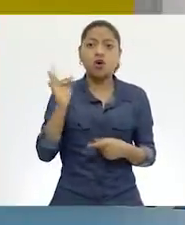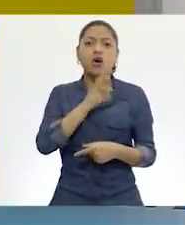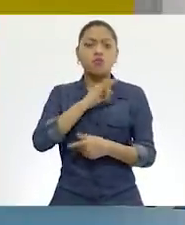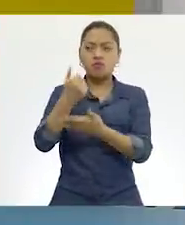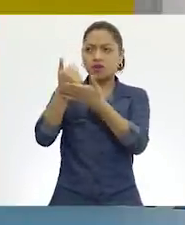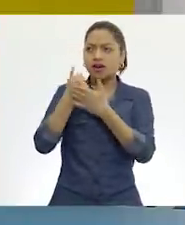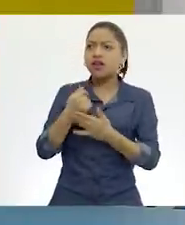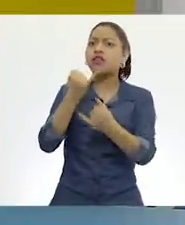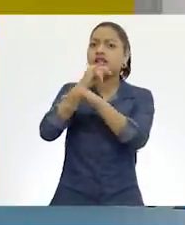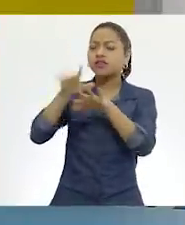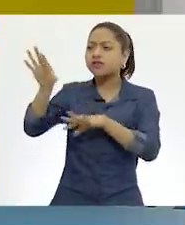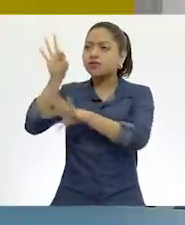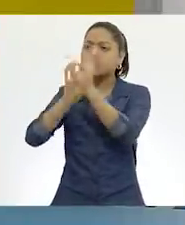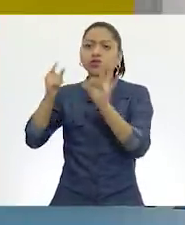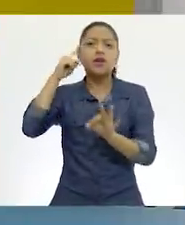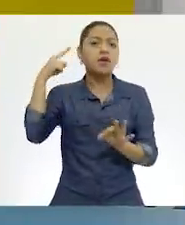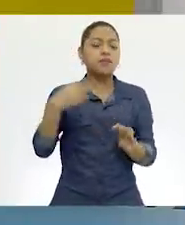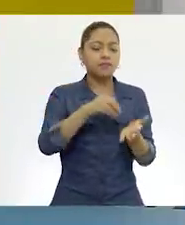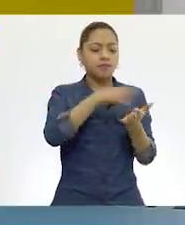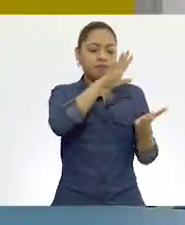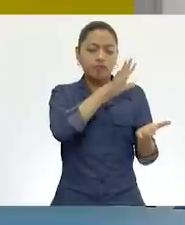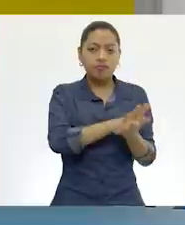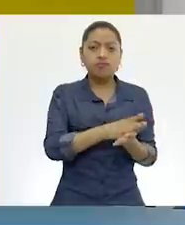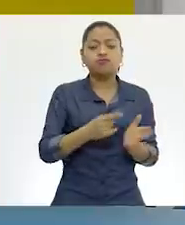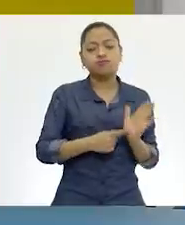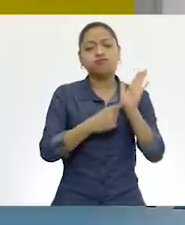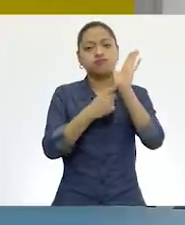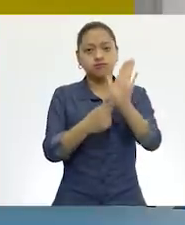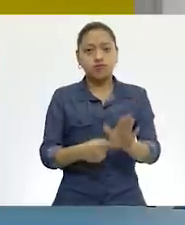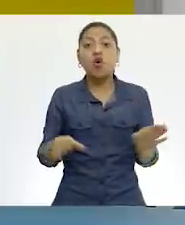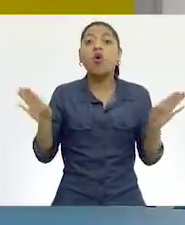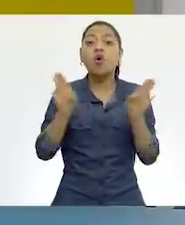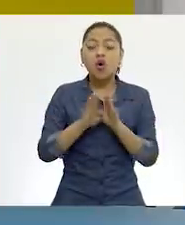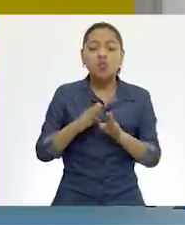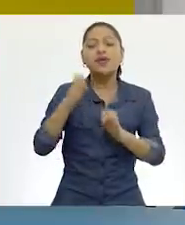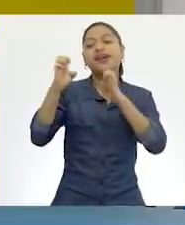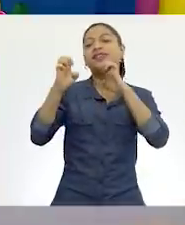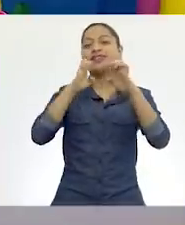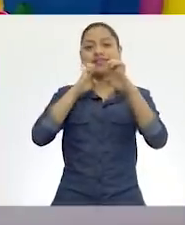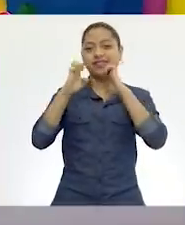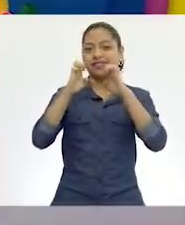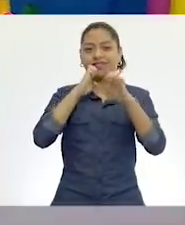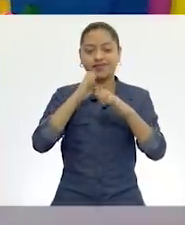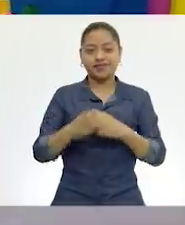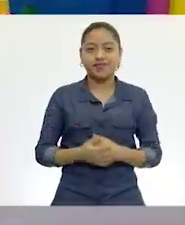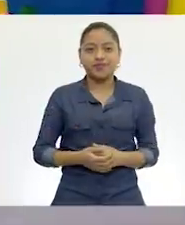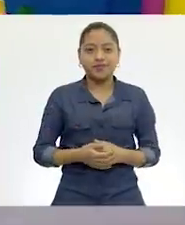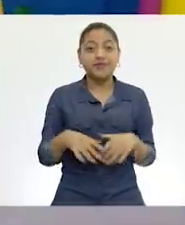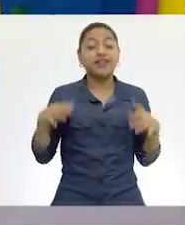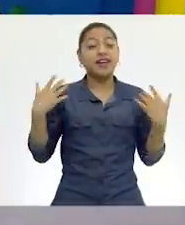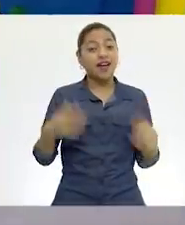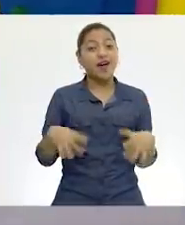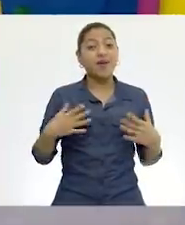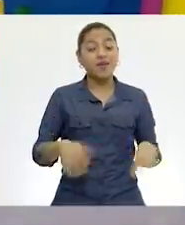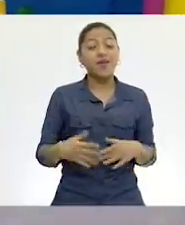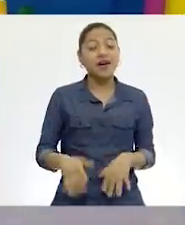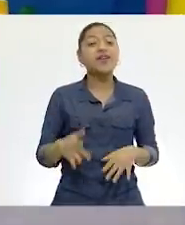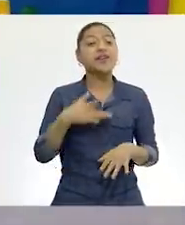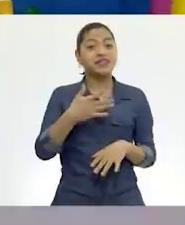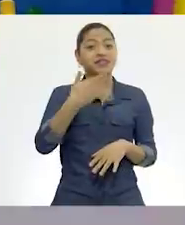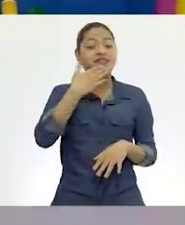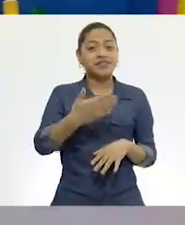elaborar tu reportaje. Y esto lo podemos hacer por medio de una entrevista. Ah, me parece perfecto.